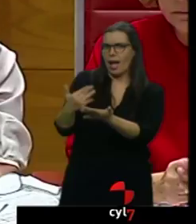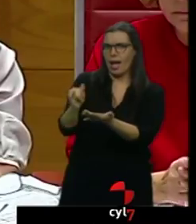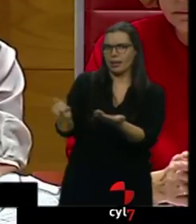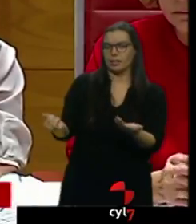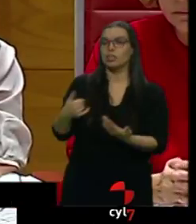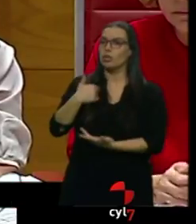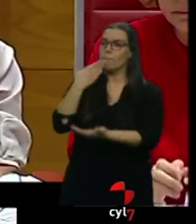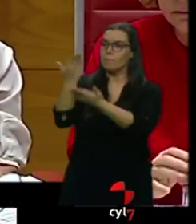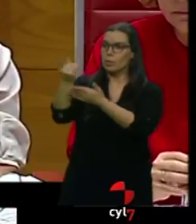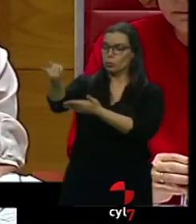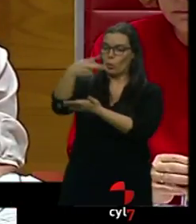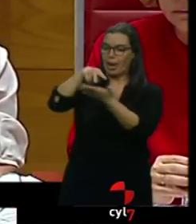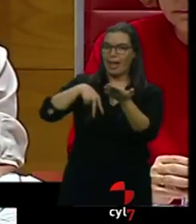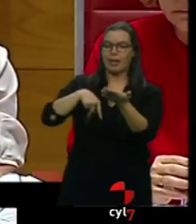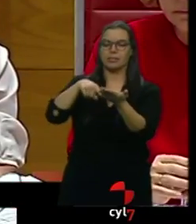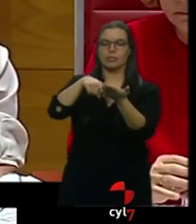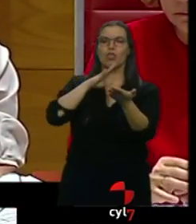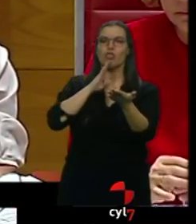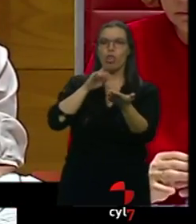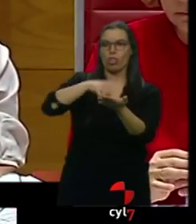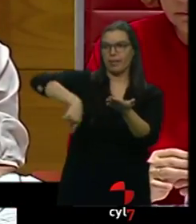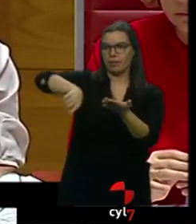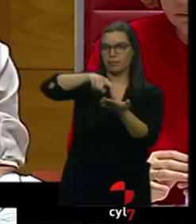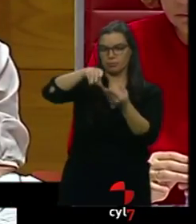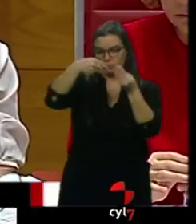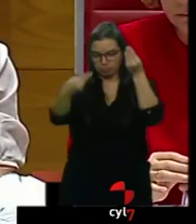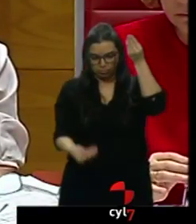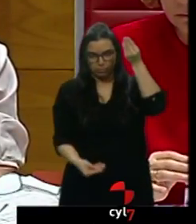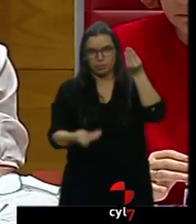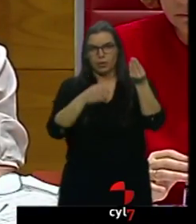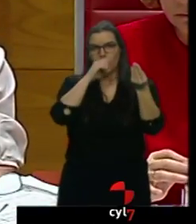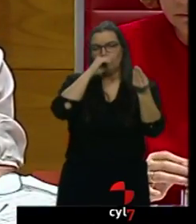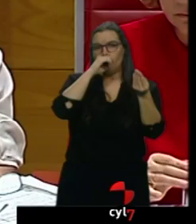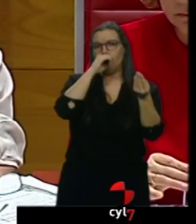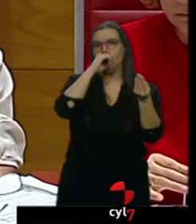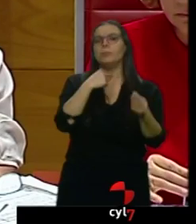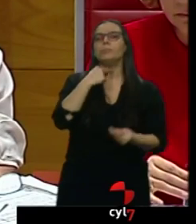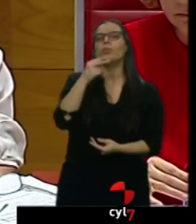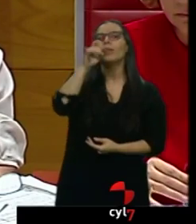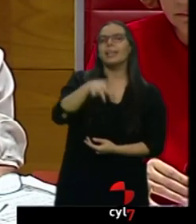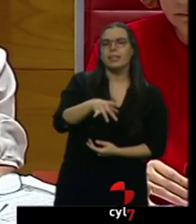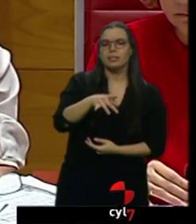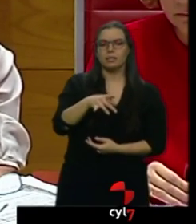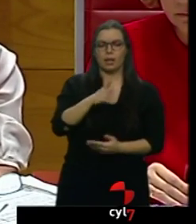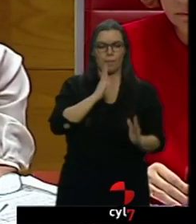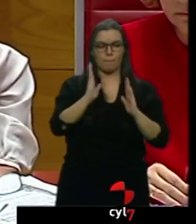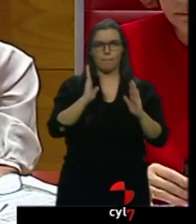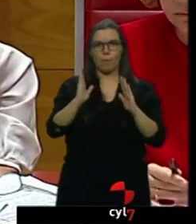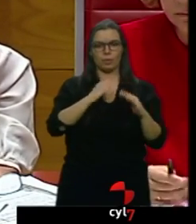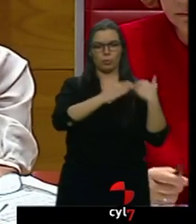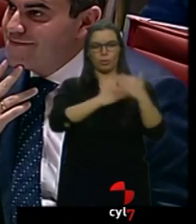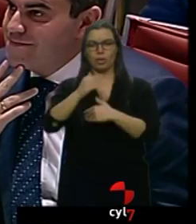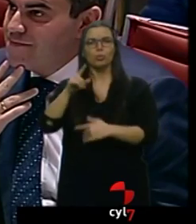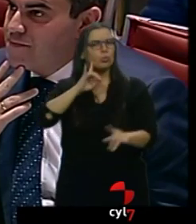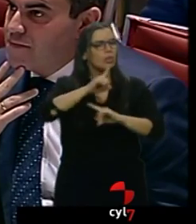en qué parte del sumario, de la causa, por parte de qué interviniente y en qué momento procesal. ¿Hice una tensa